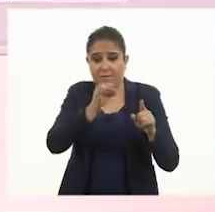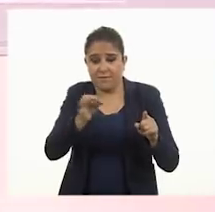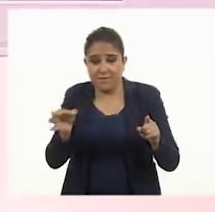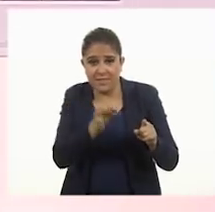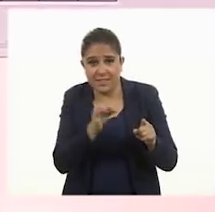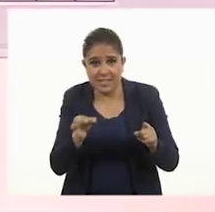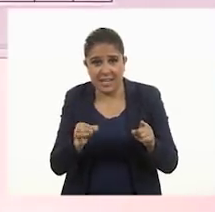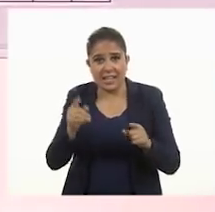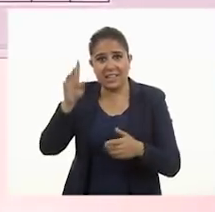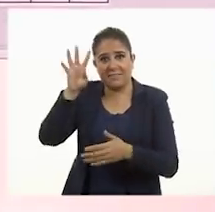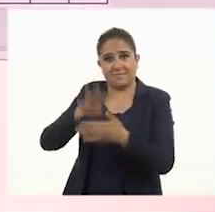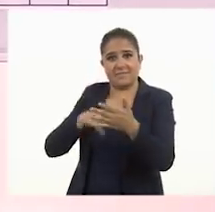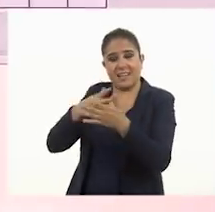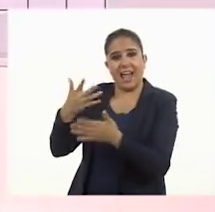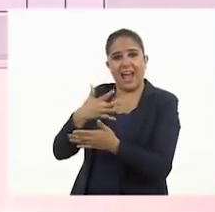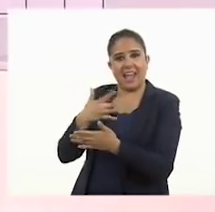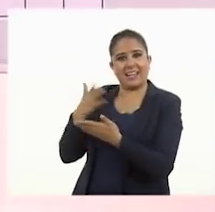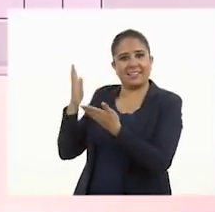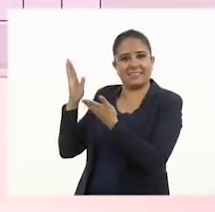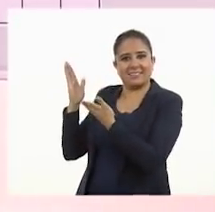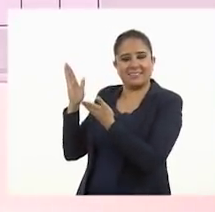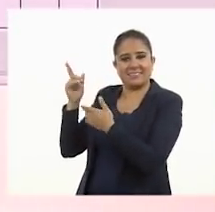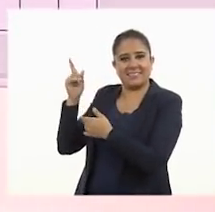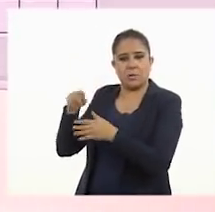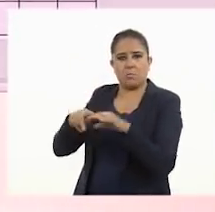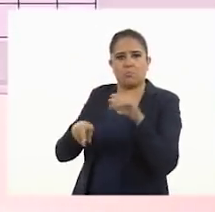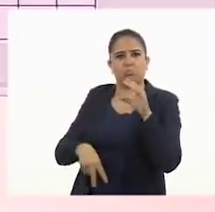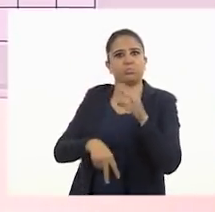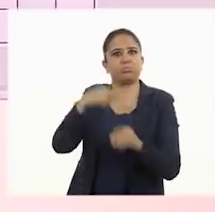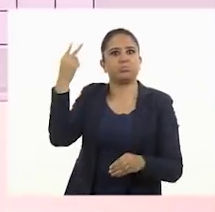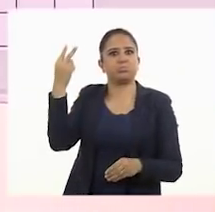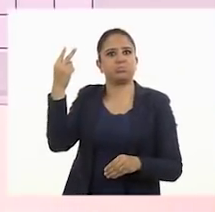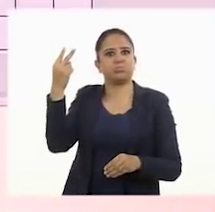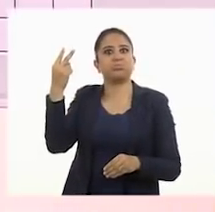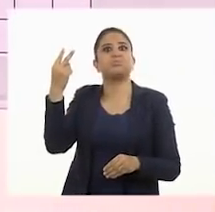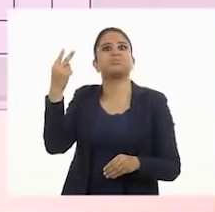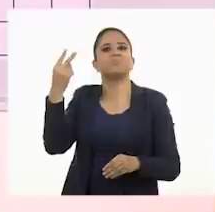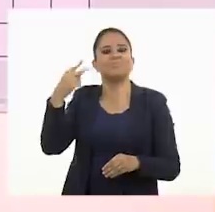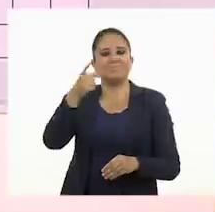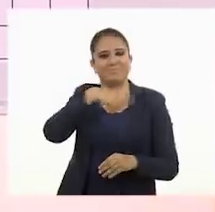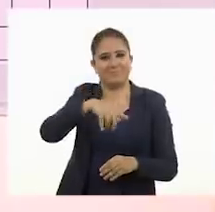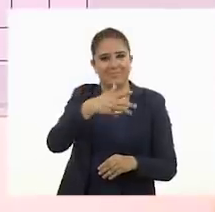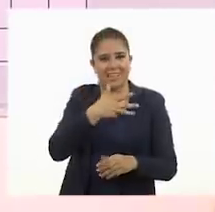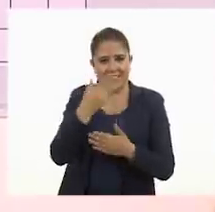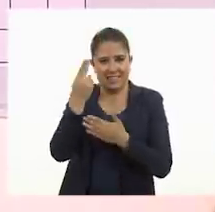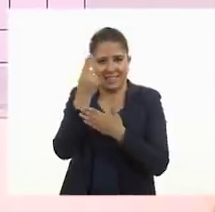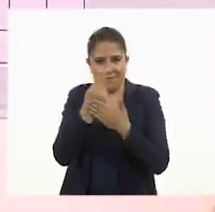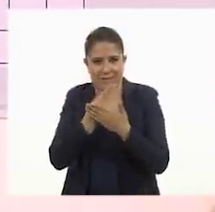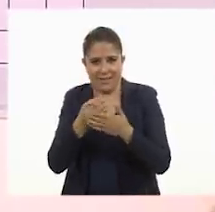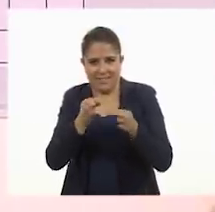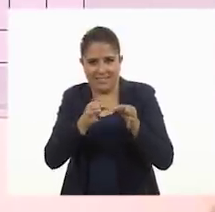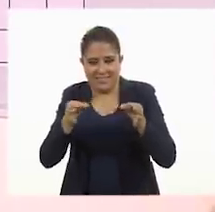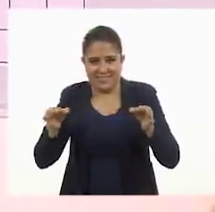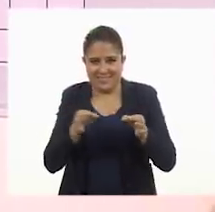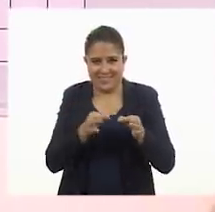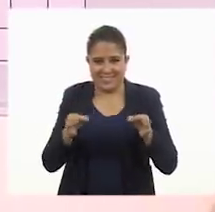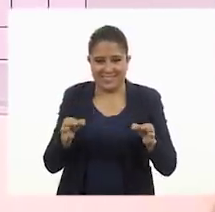en estos tableros que tenemos aquí, que están vacíos. Vamos a tener que dibujar estas fichitas.